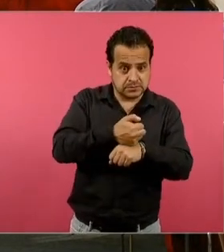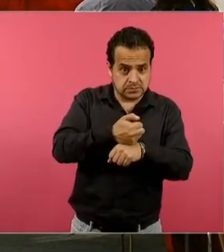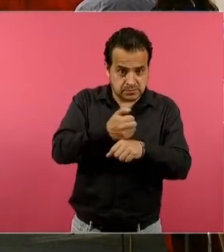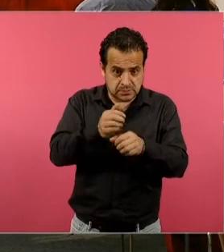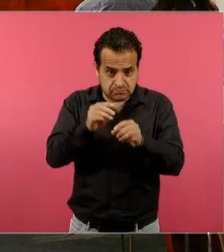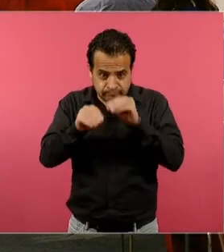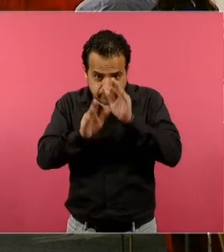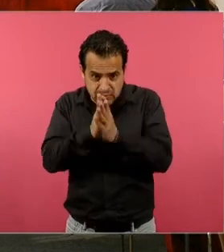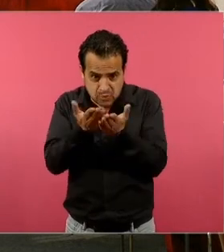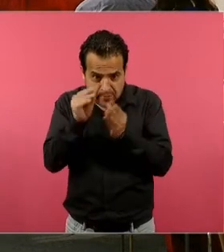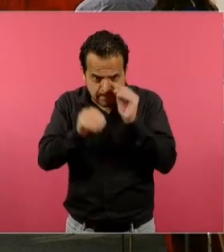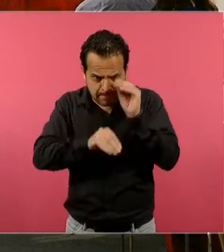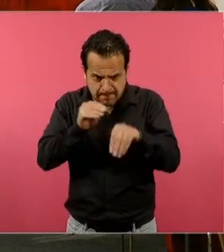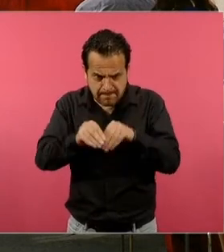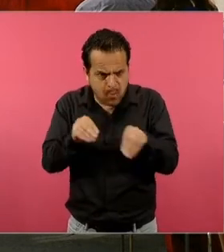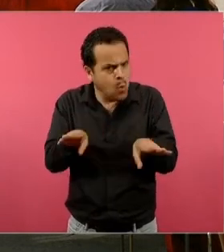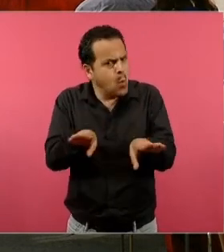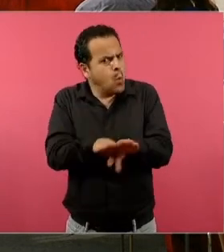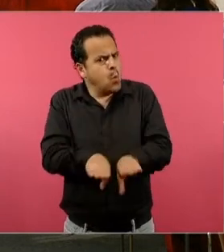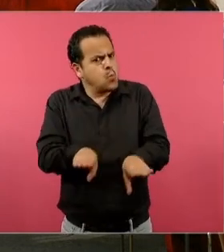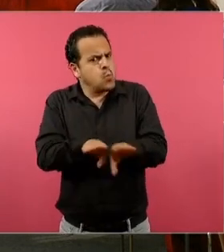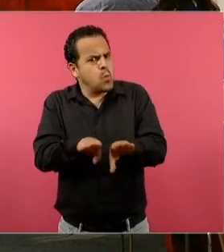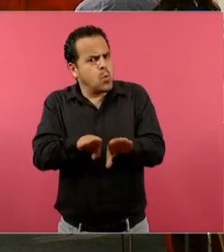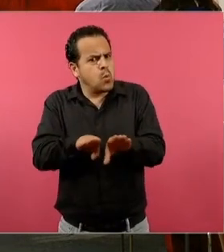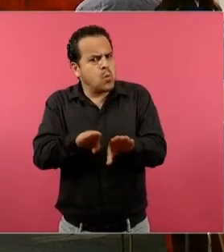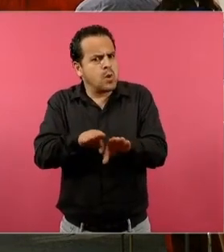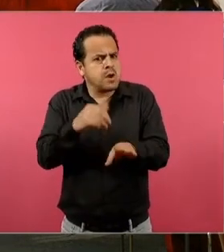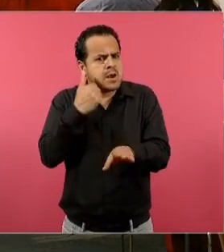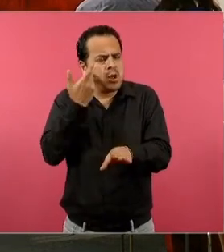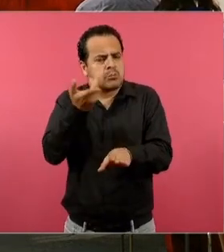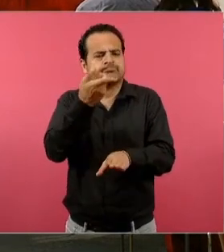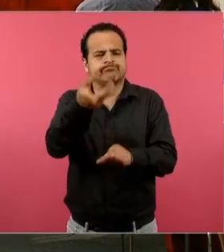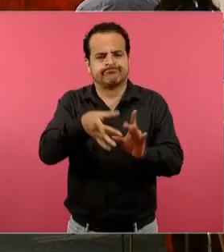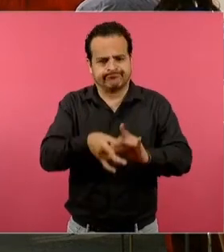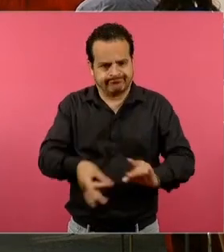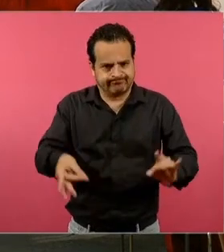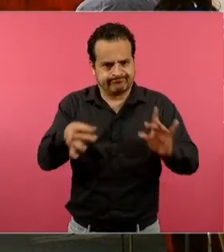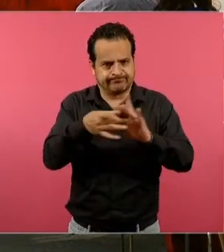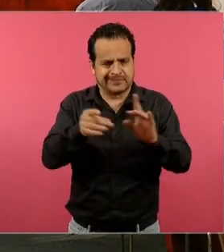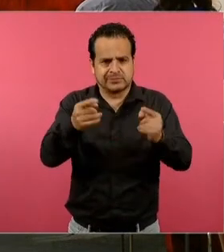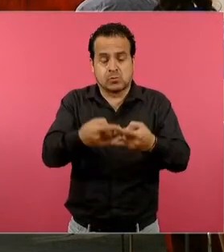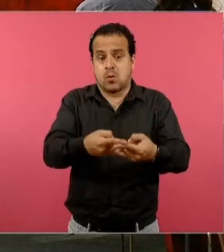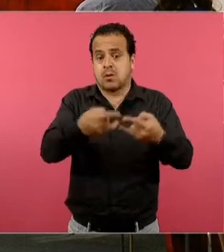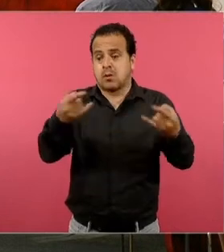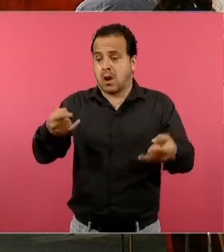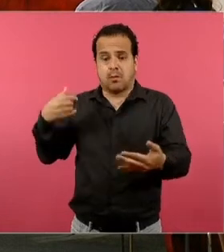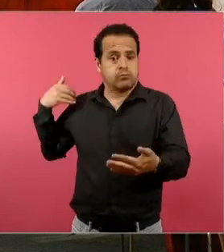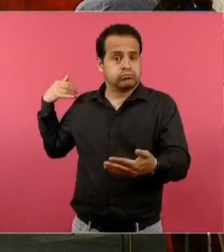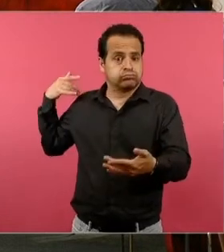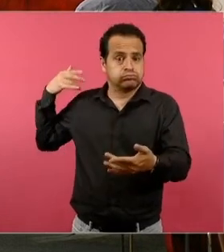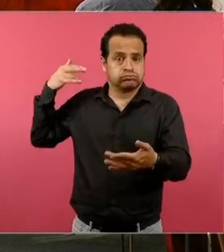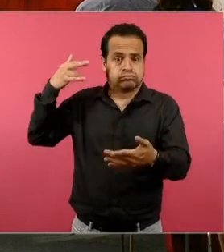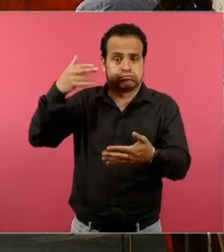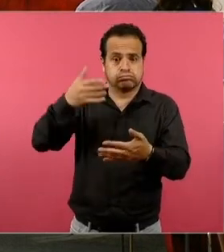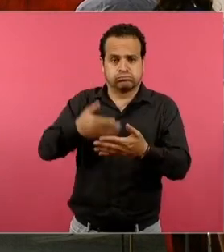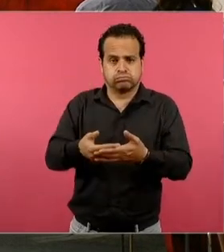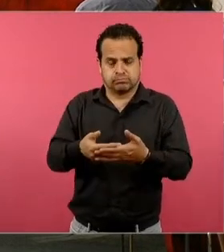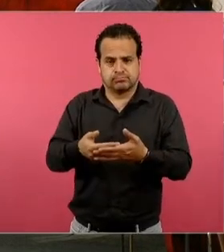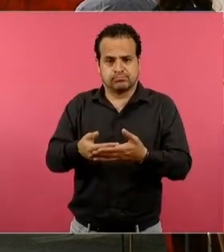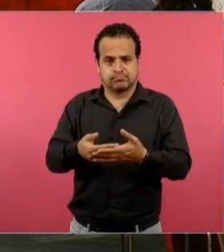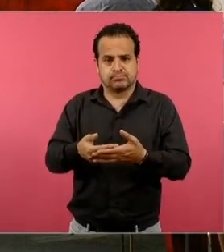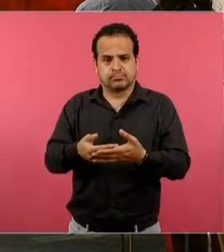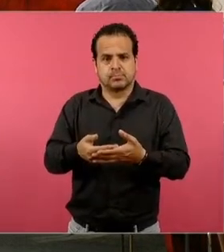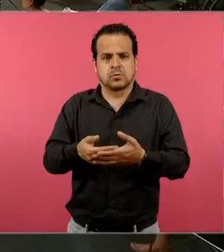para empezar, de alguna manera, con este recorrido, con este panorama, que me parece